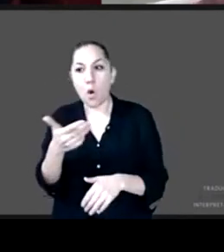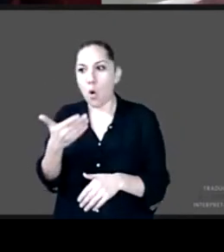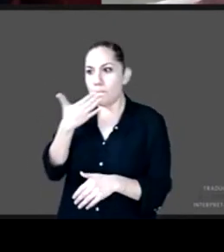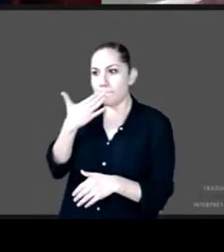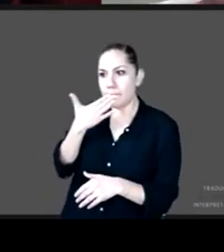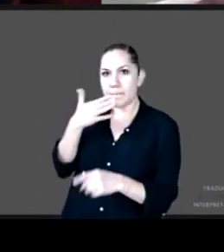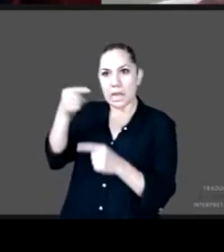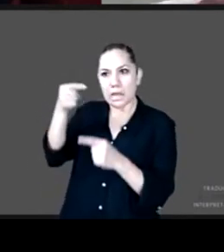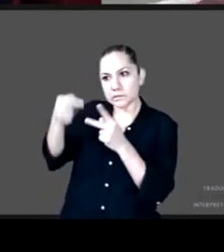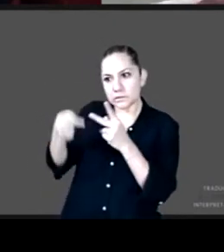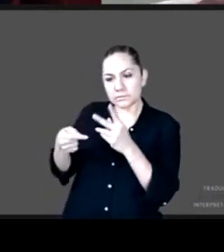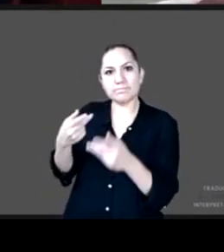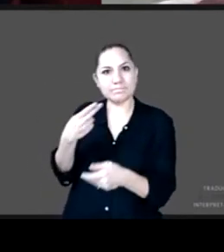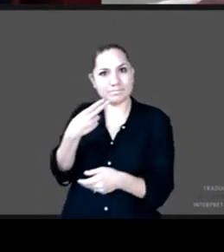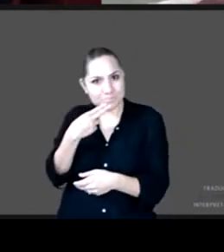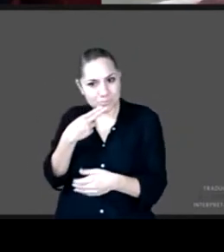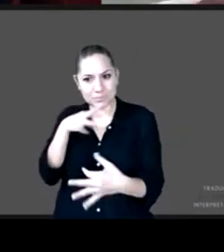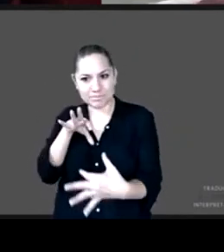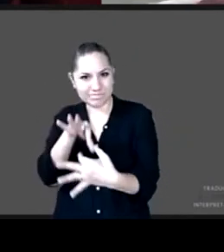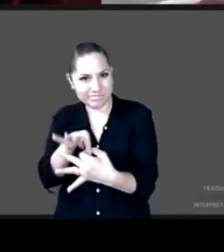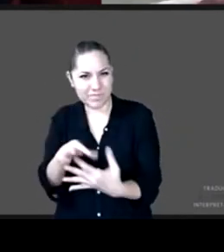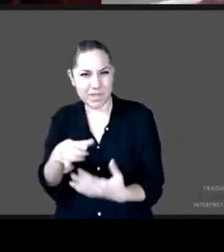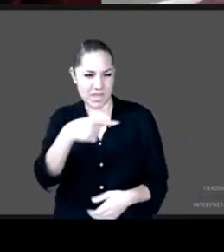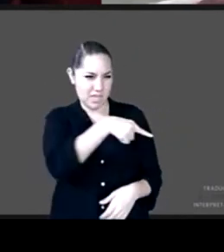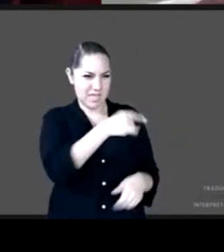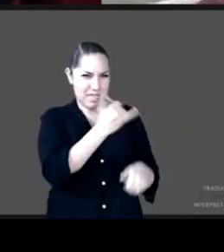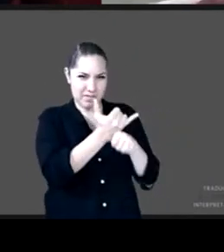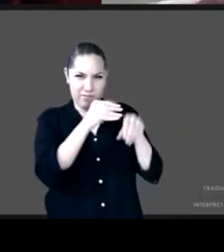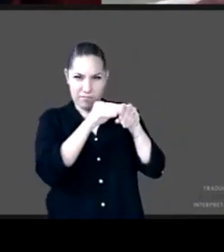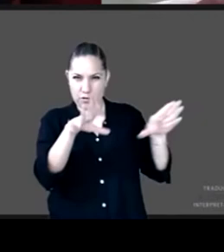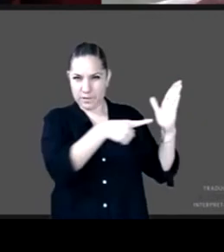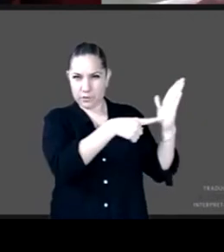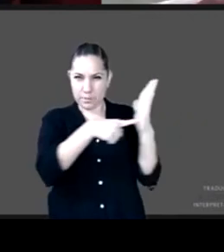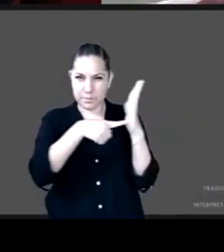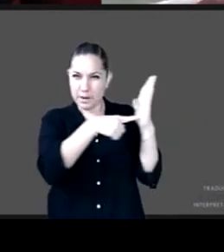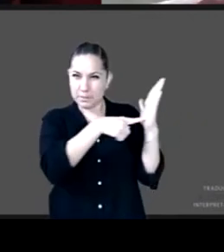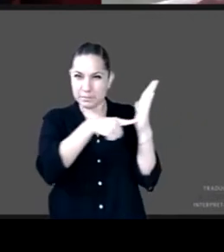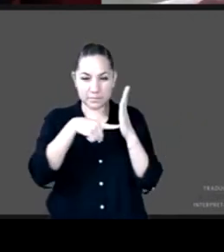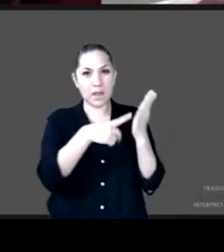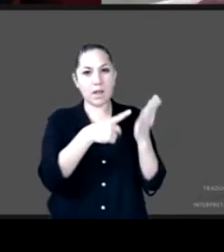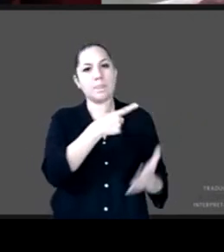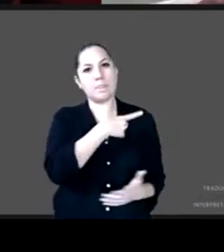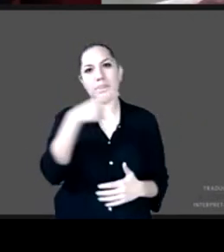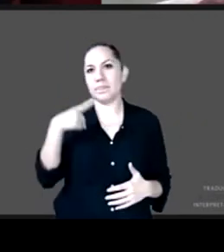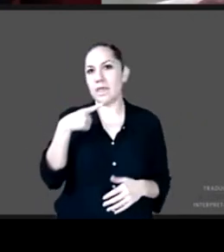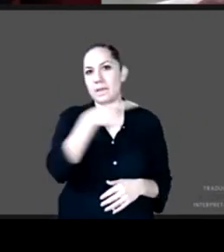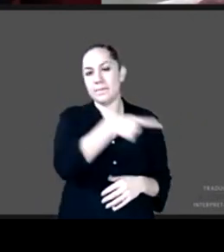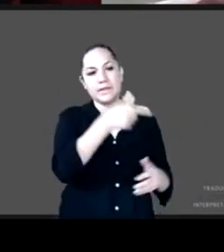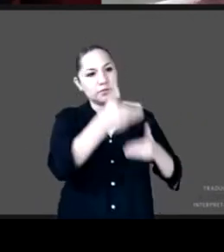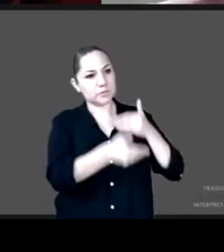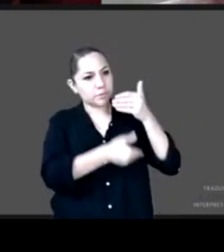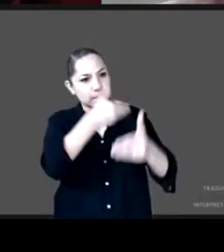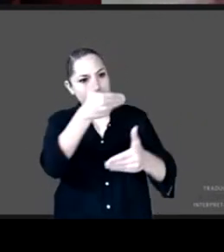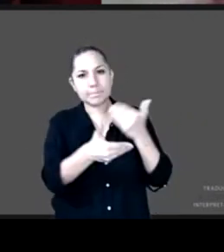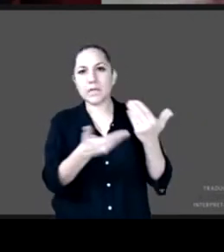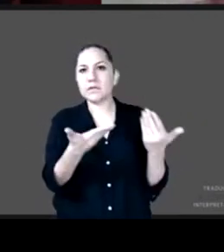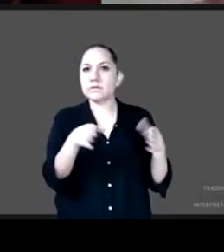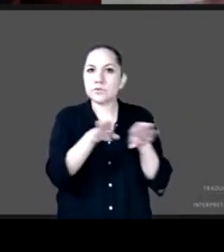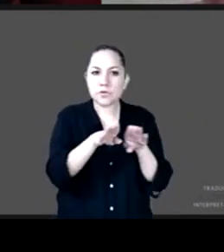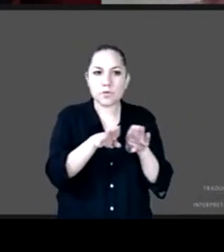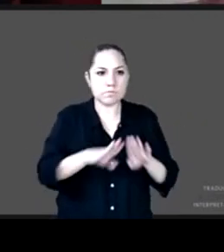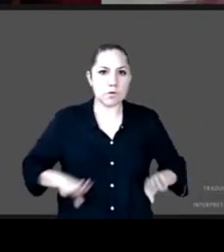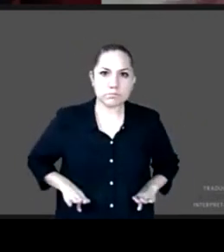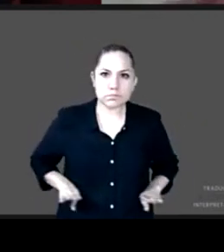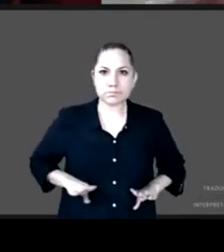que nos ofrece donabor son son muy importantes una fotografía del presente que supongo veremos con mayor amplitud